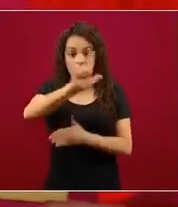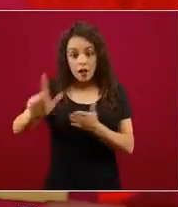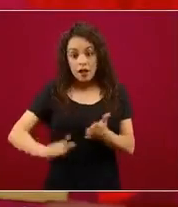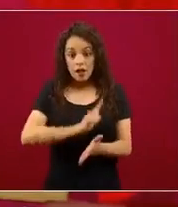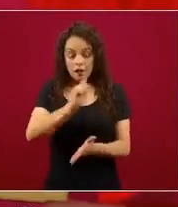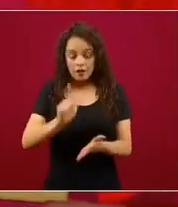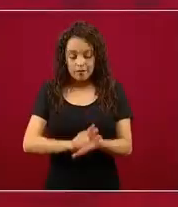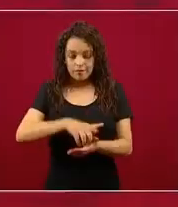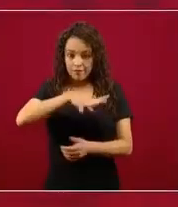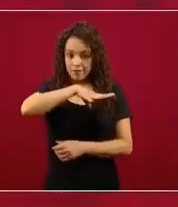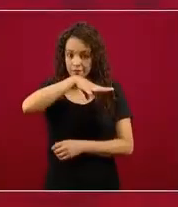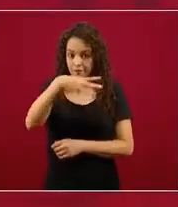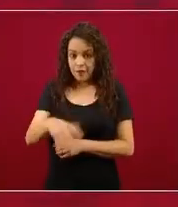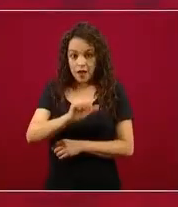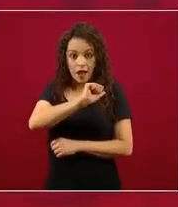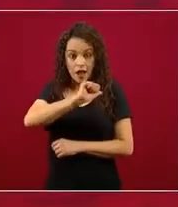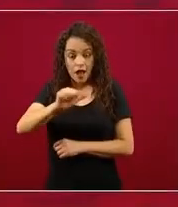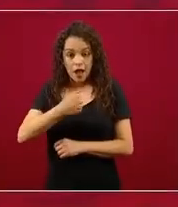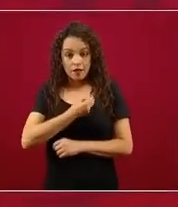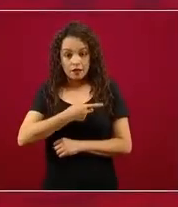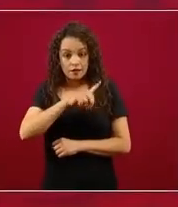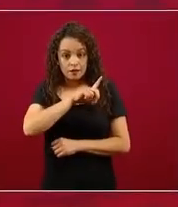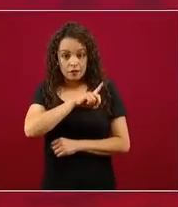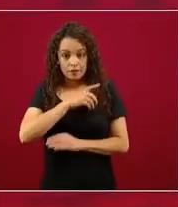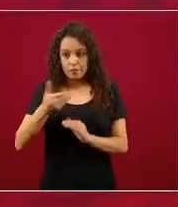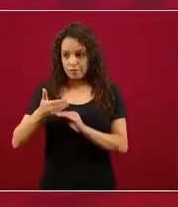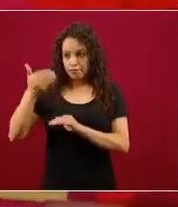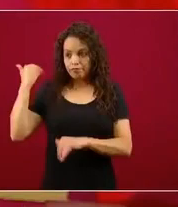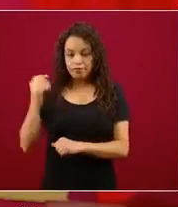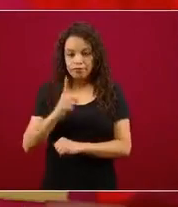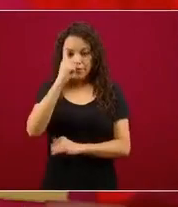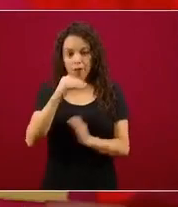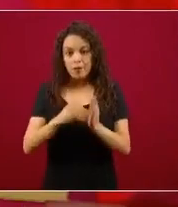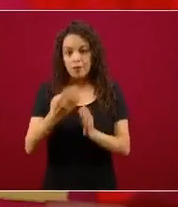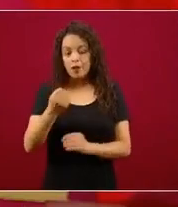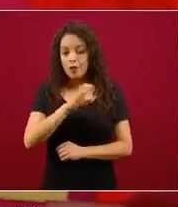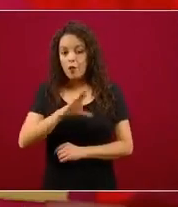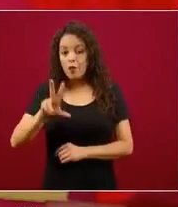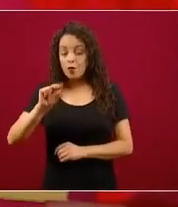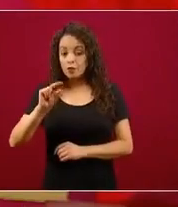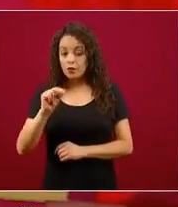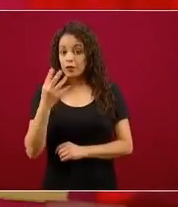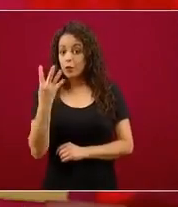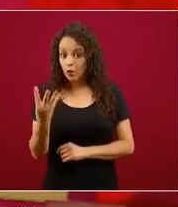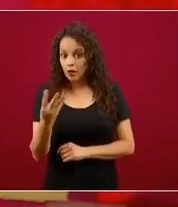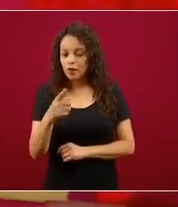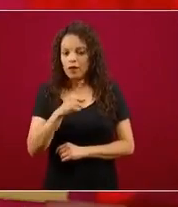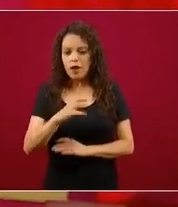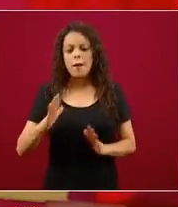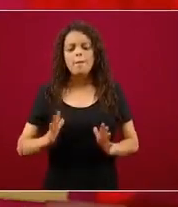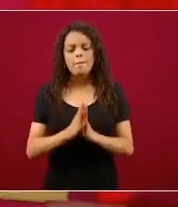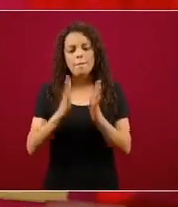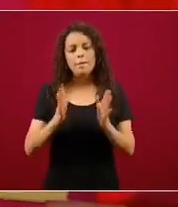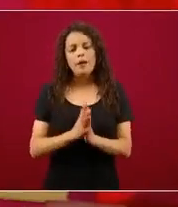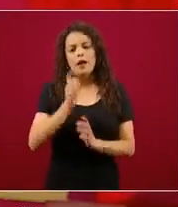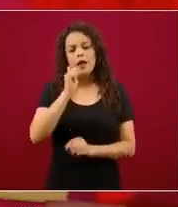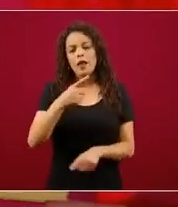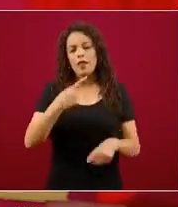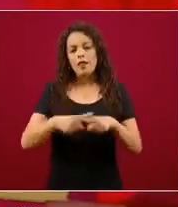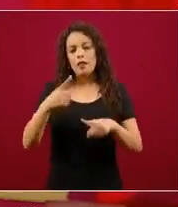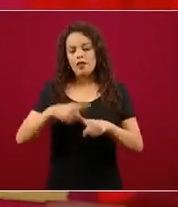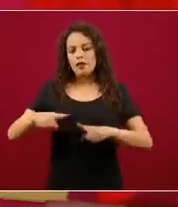General de Salud, que data de 1984, participan en las acciones de salud